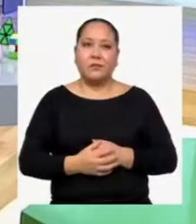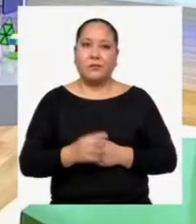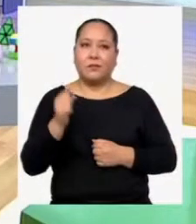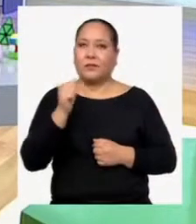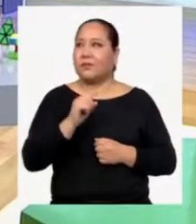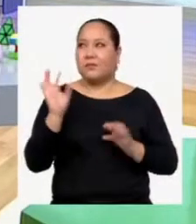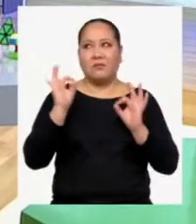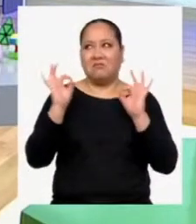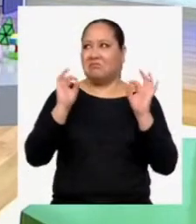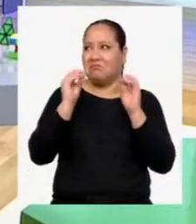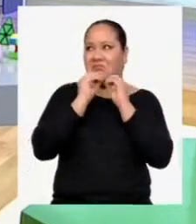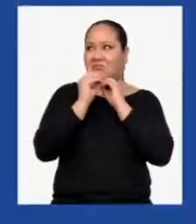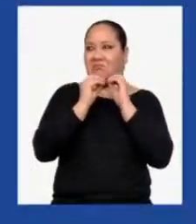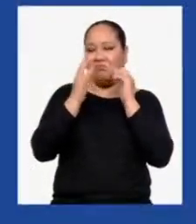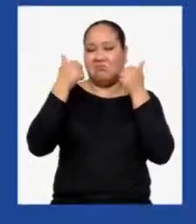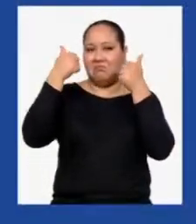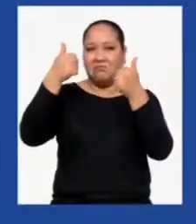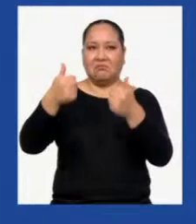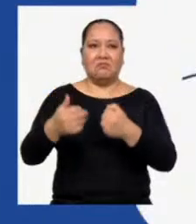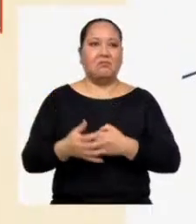seguro no hay nada que corregir